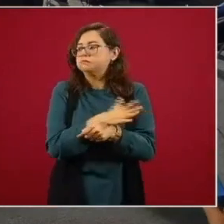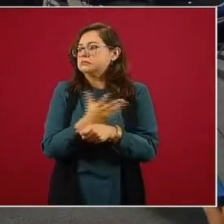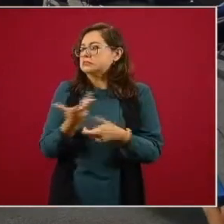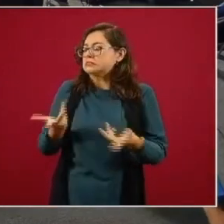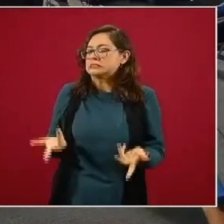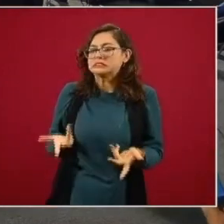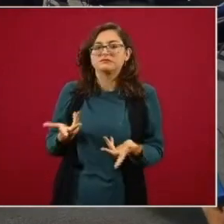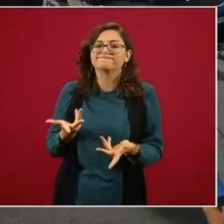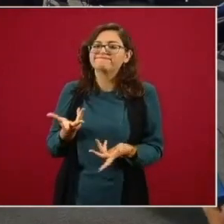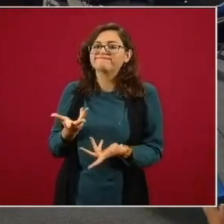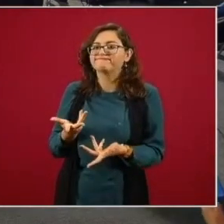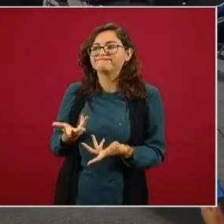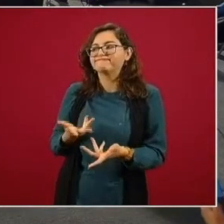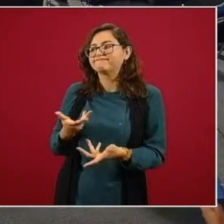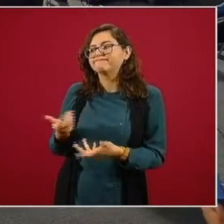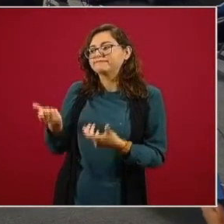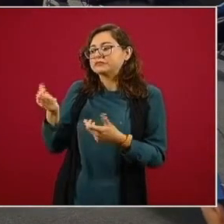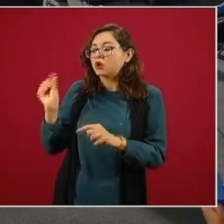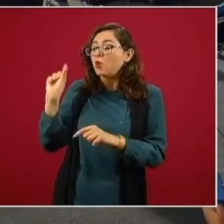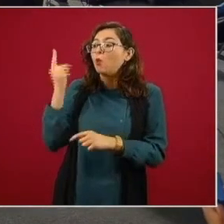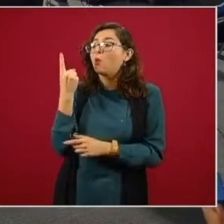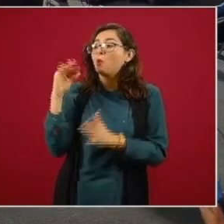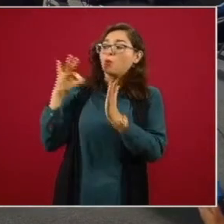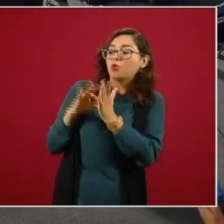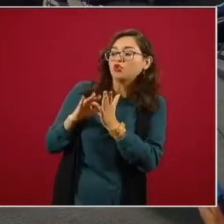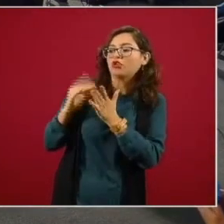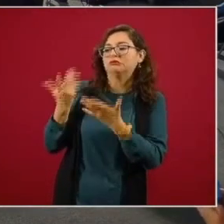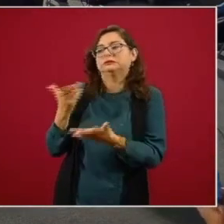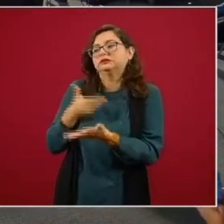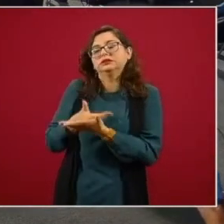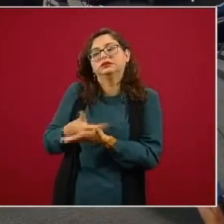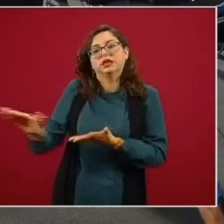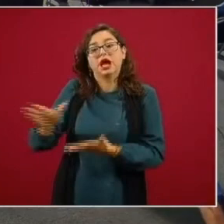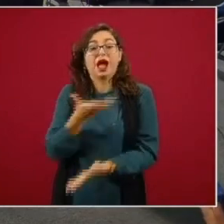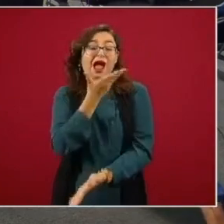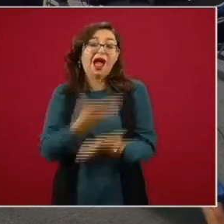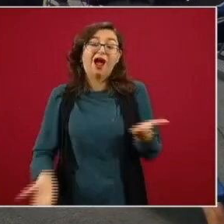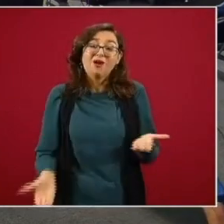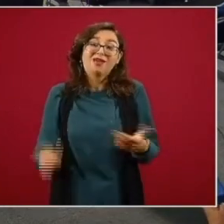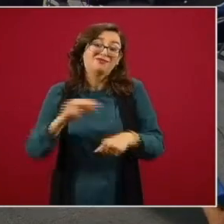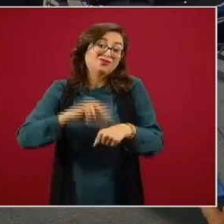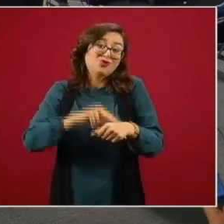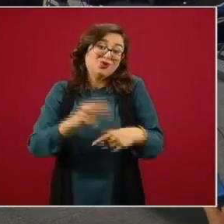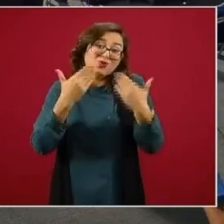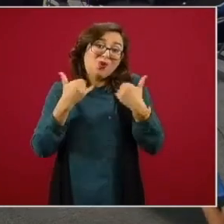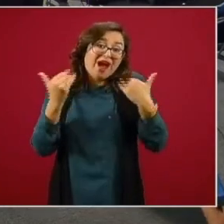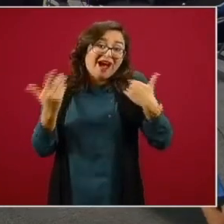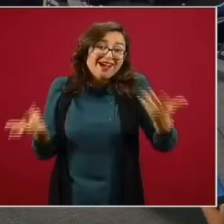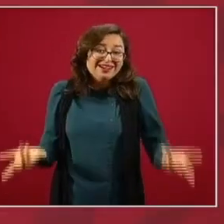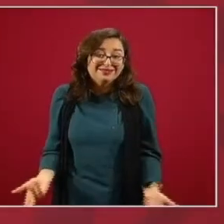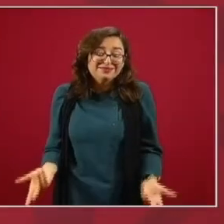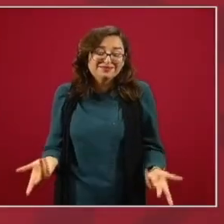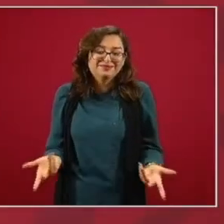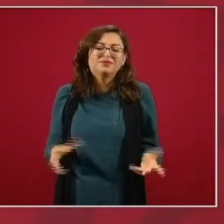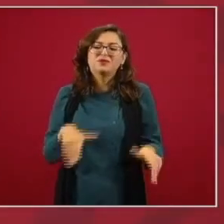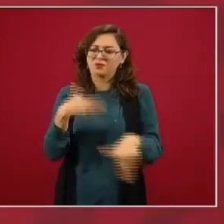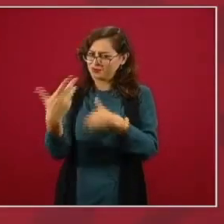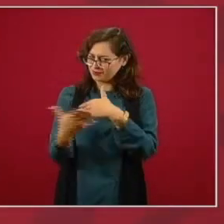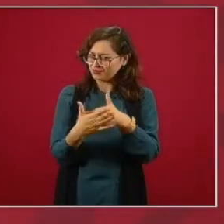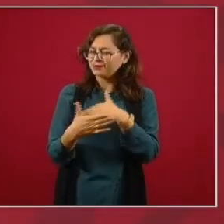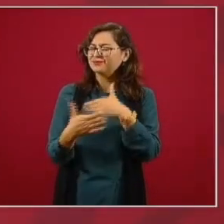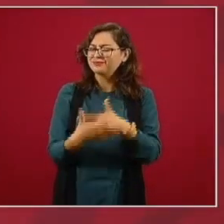y ahora no tenemos los médicos no tenemos los especialistas ya vamos a informar